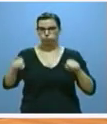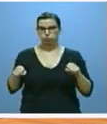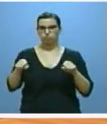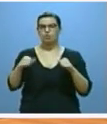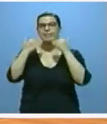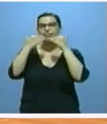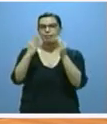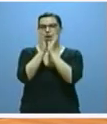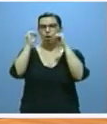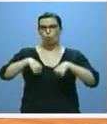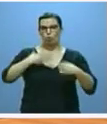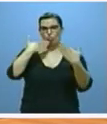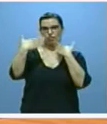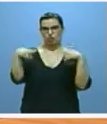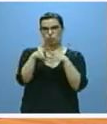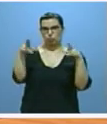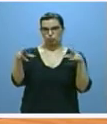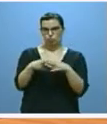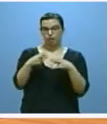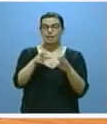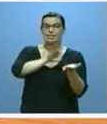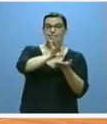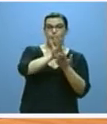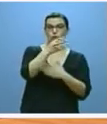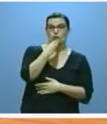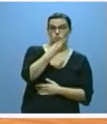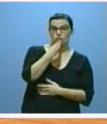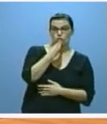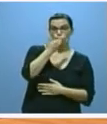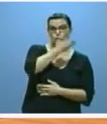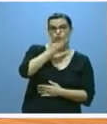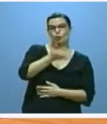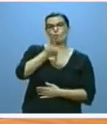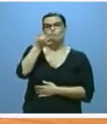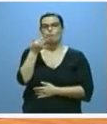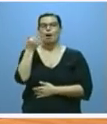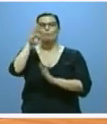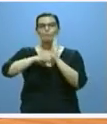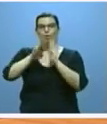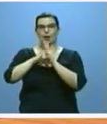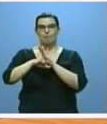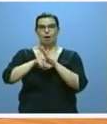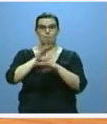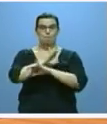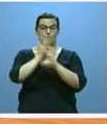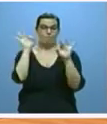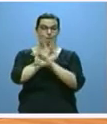la mano de los acuerdos del diálogo social tanto en el servicio de comedor escolar como en los programas madrugadores y tardes en el cole.